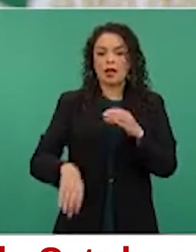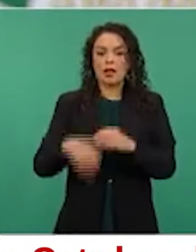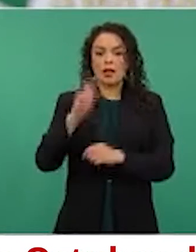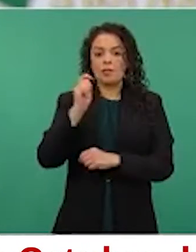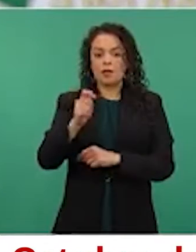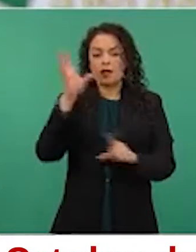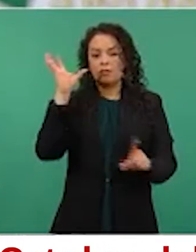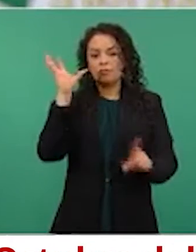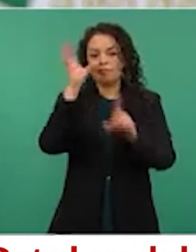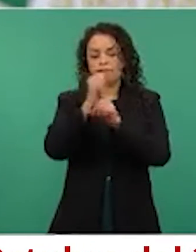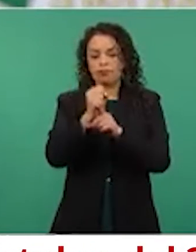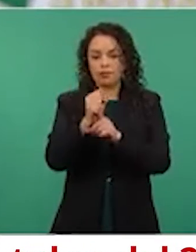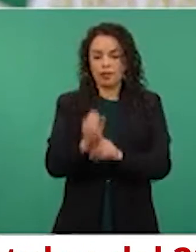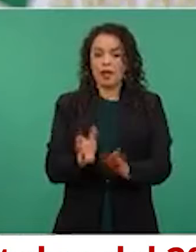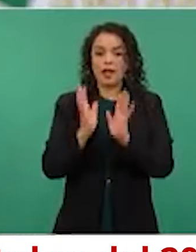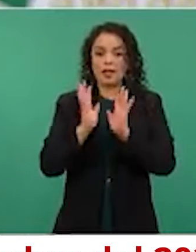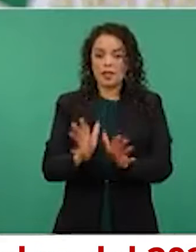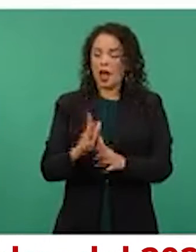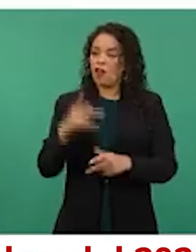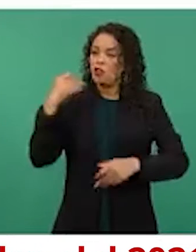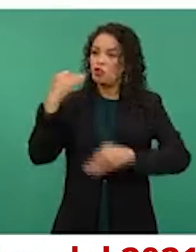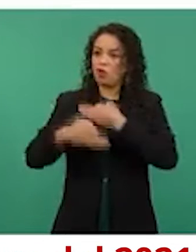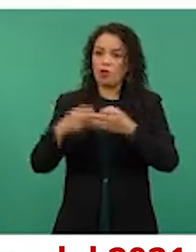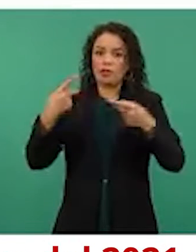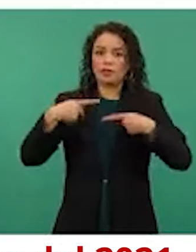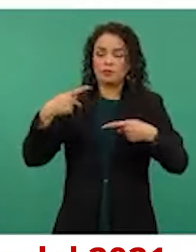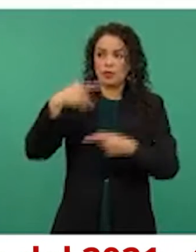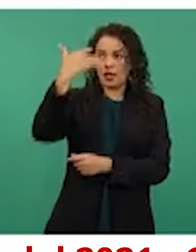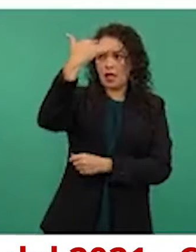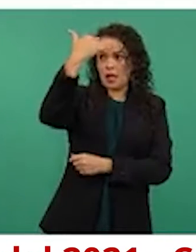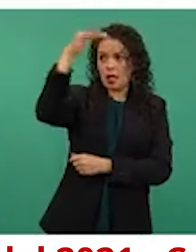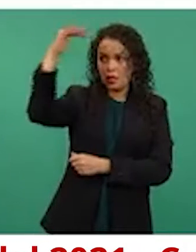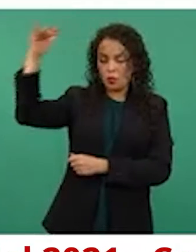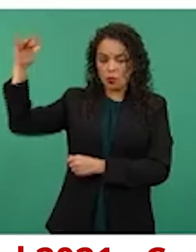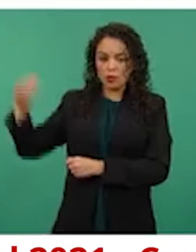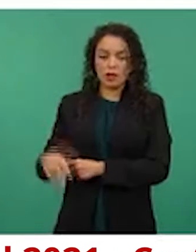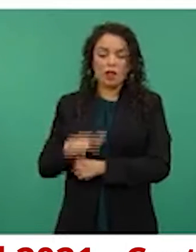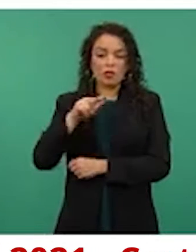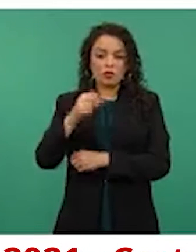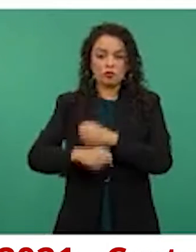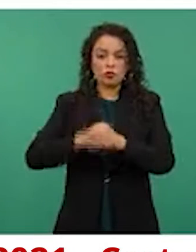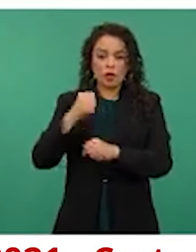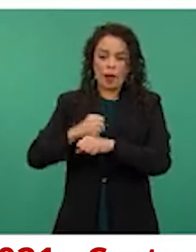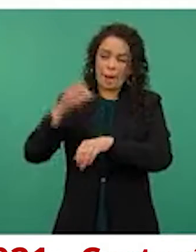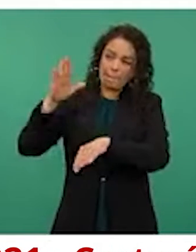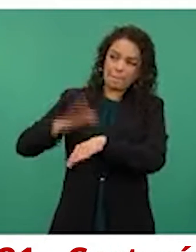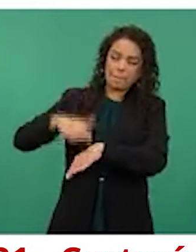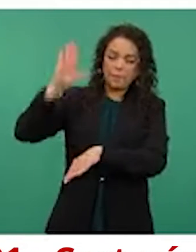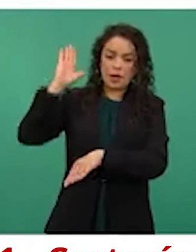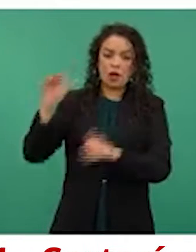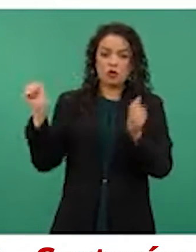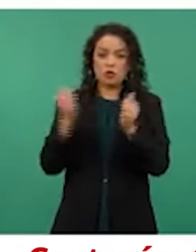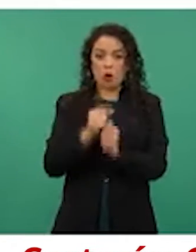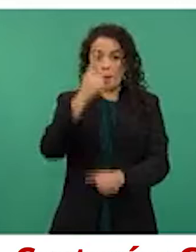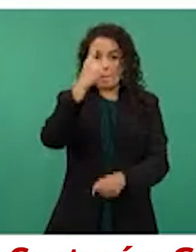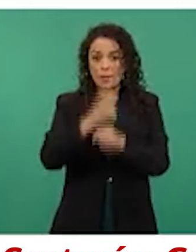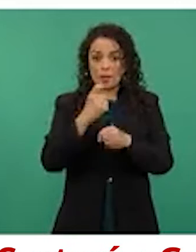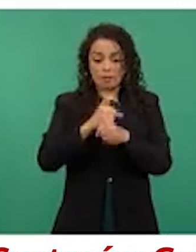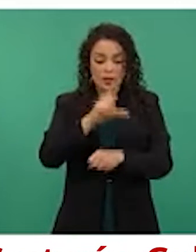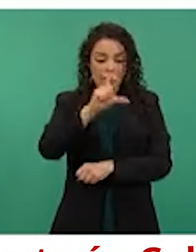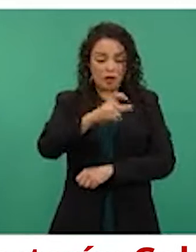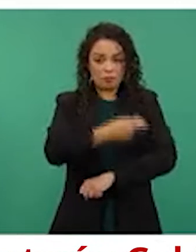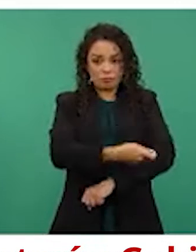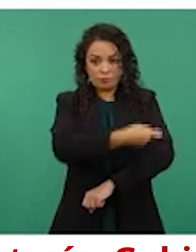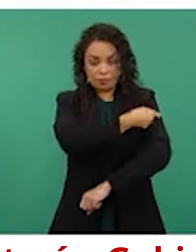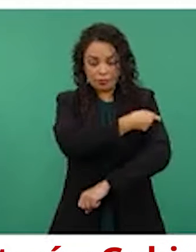de vacunar a todas las personas adultas, 18 años y más, con al menos la primera dosis, de hecho la gran mayoría